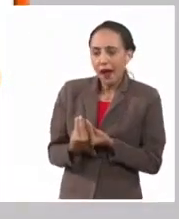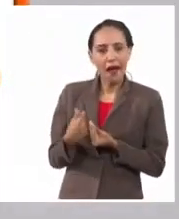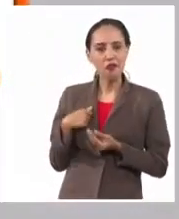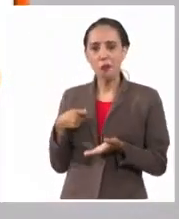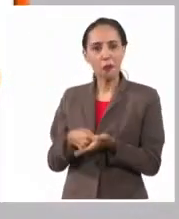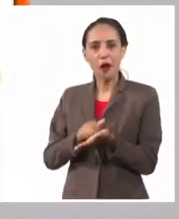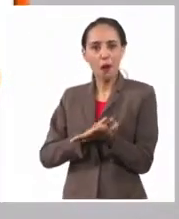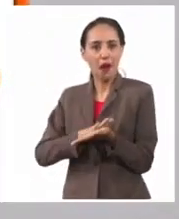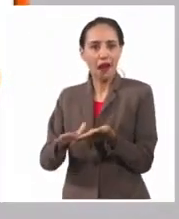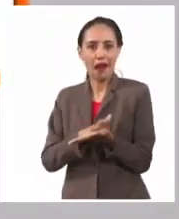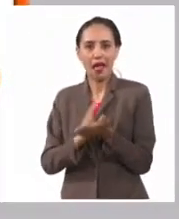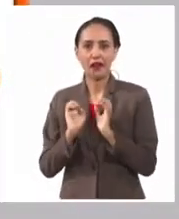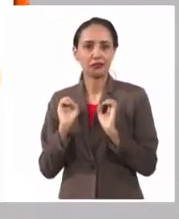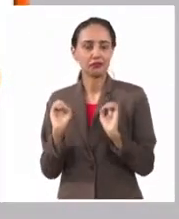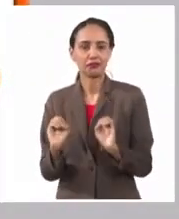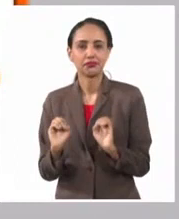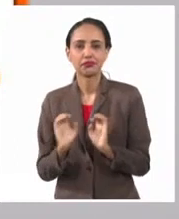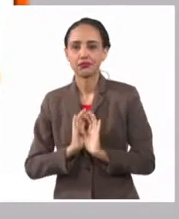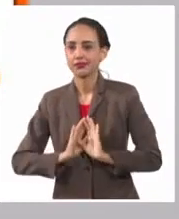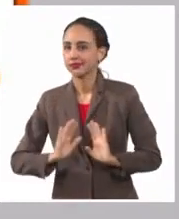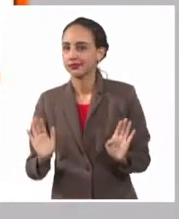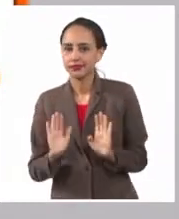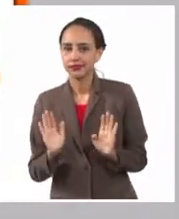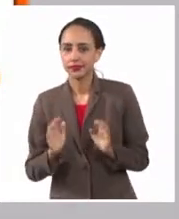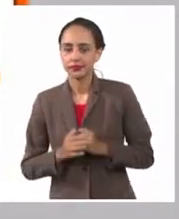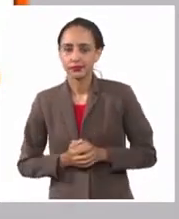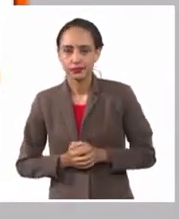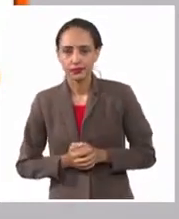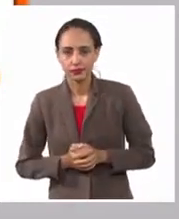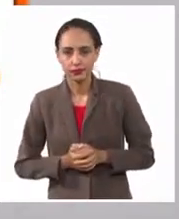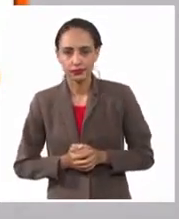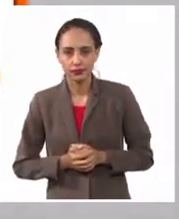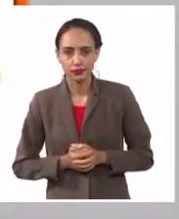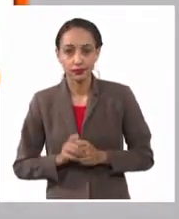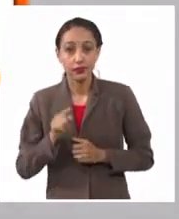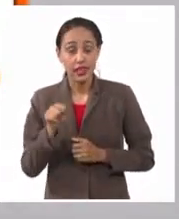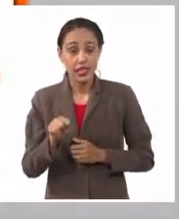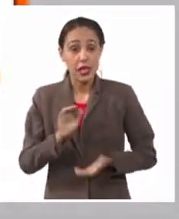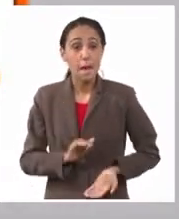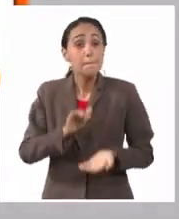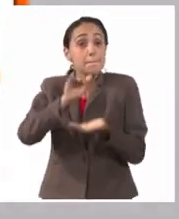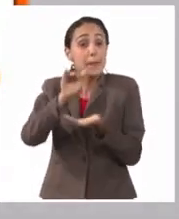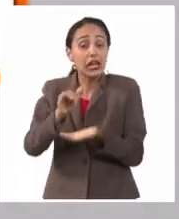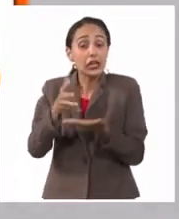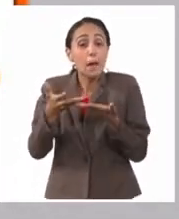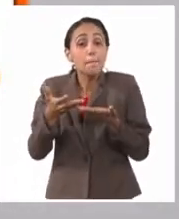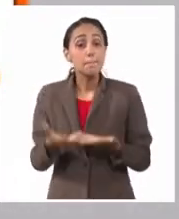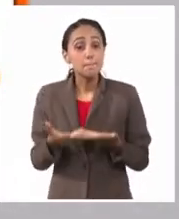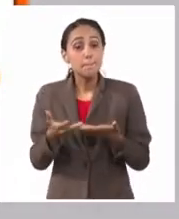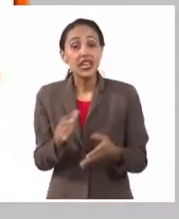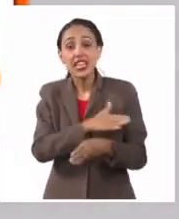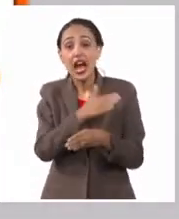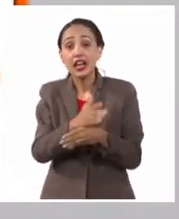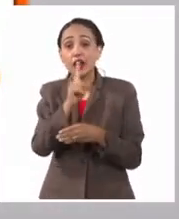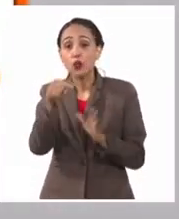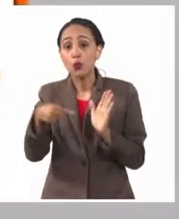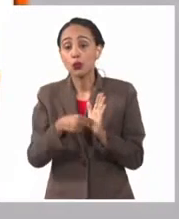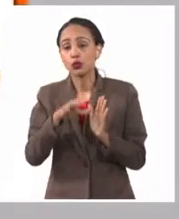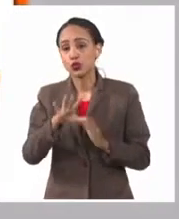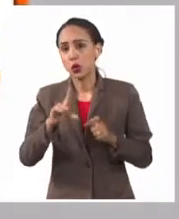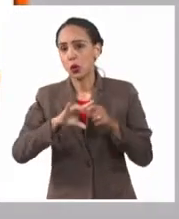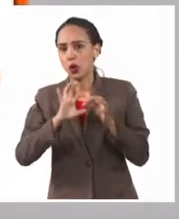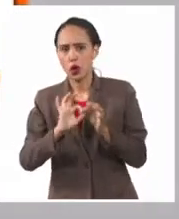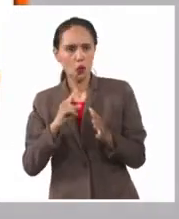a aduaneros, dígase, el arancel, si ese envío, si ese paquete pesa hasta 1,5 kilogramos.